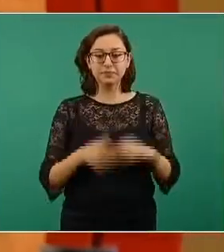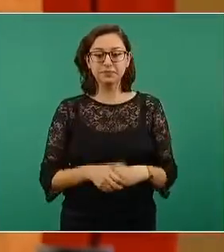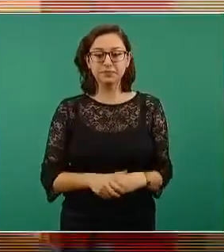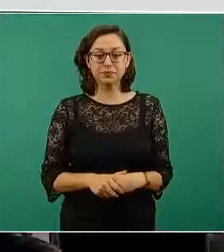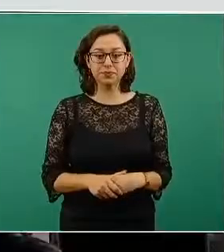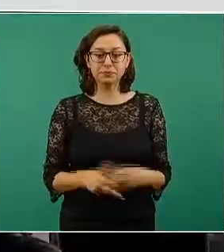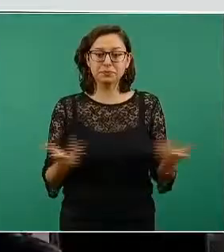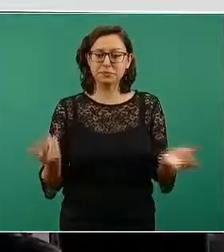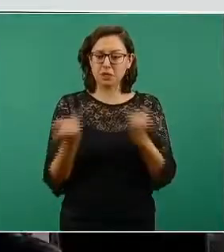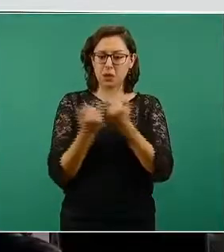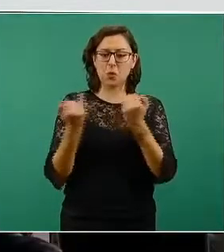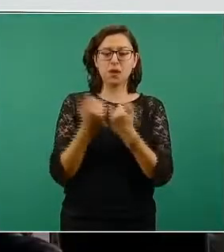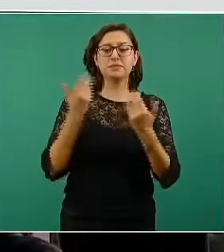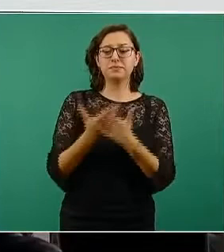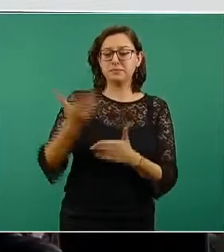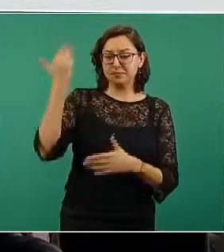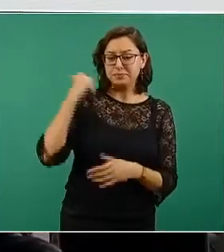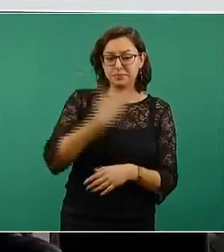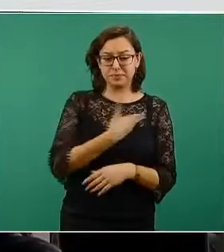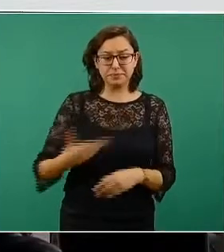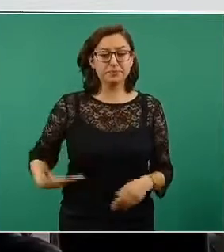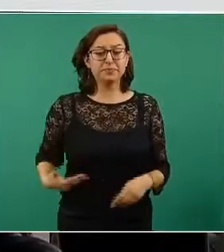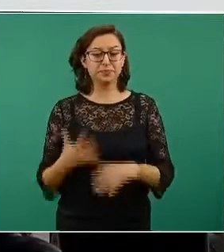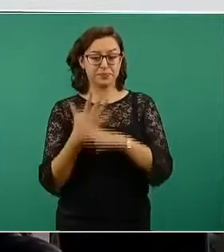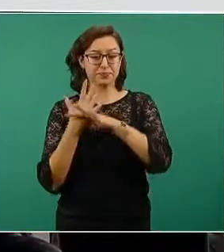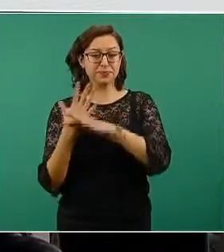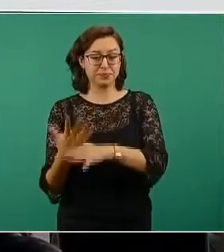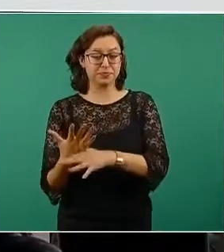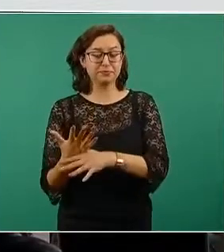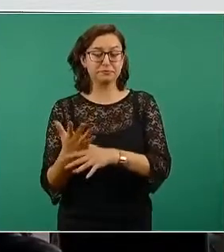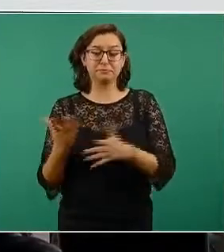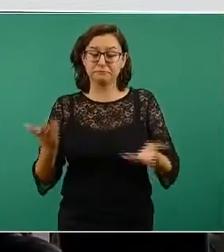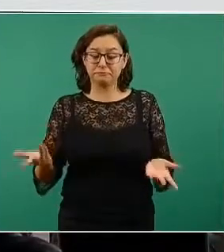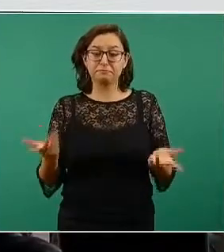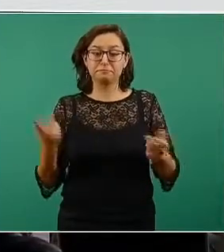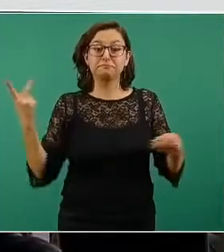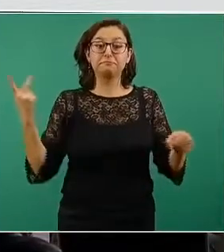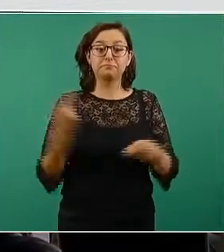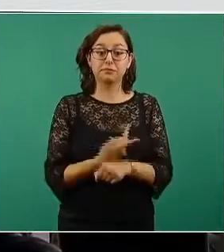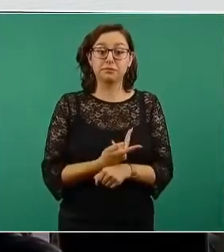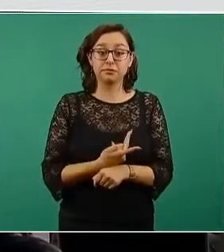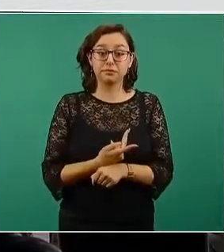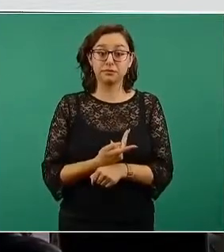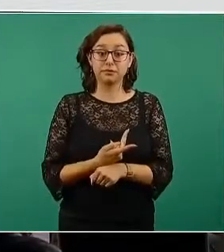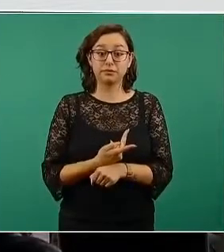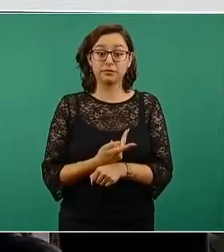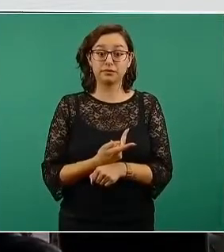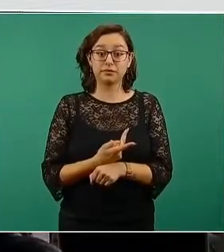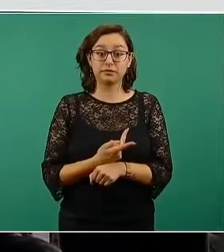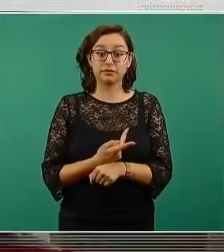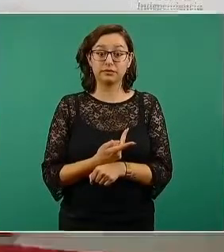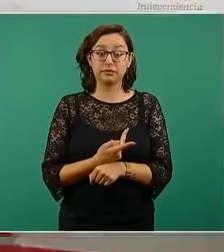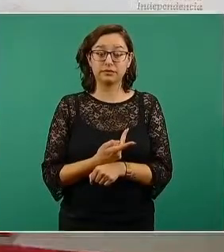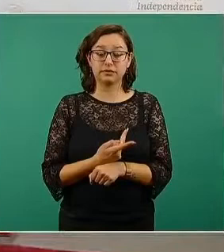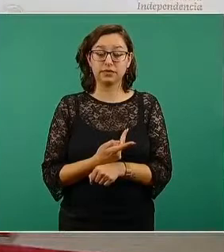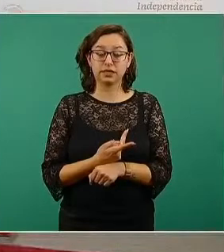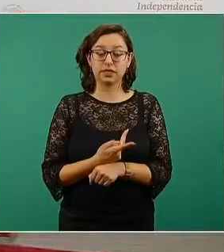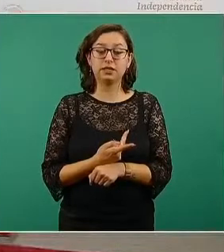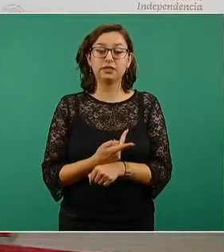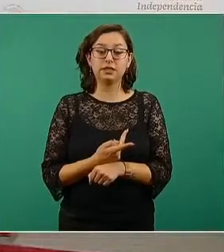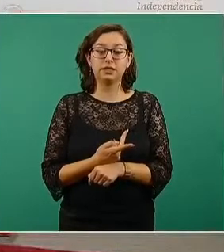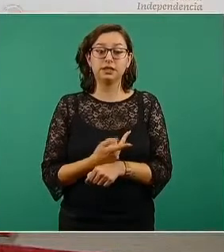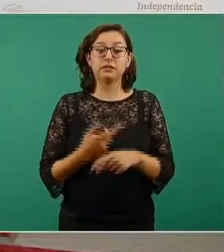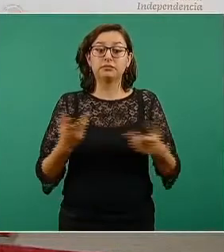esta decisión de, por el momento, no seguir avanzando en la vacunación a personas